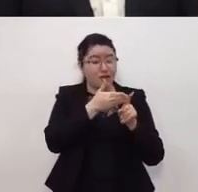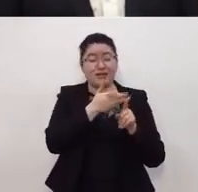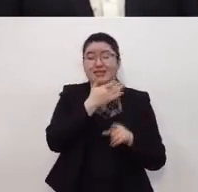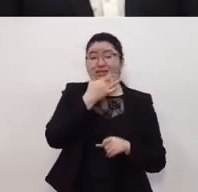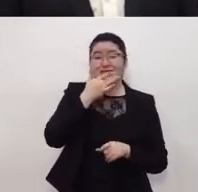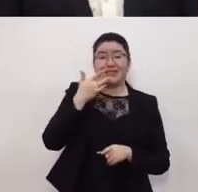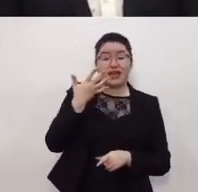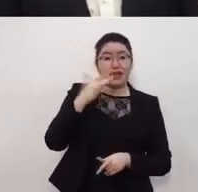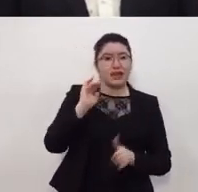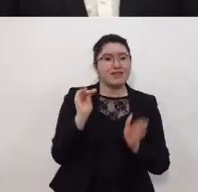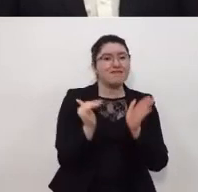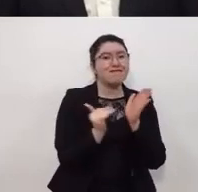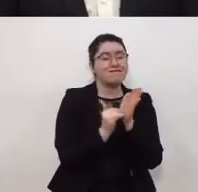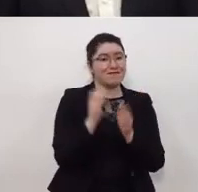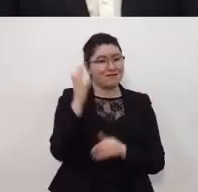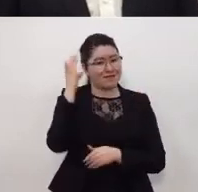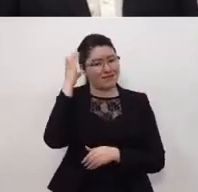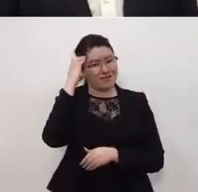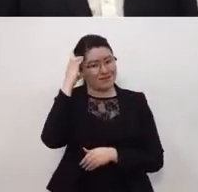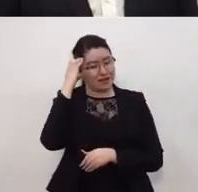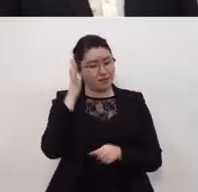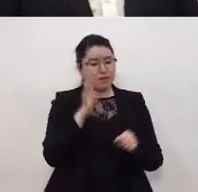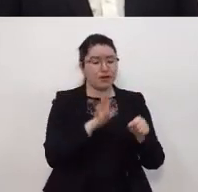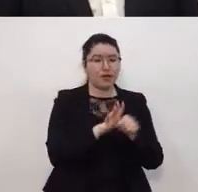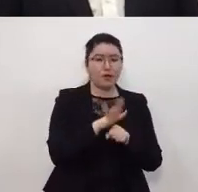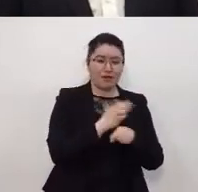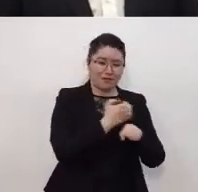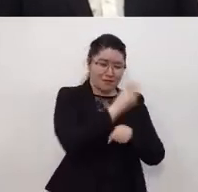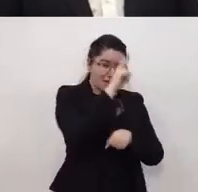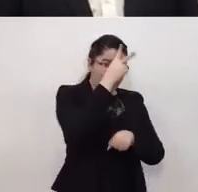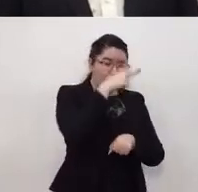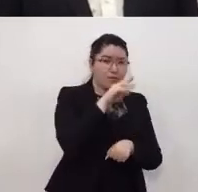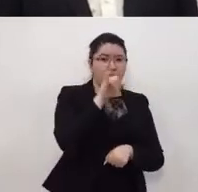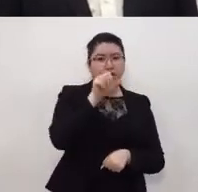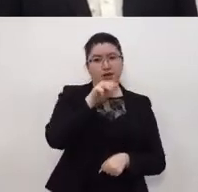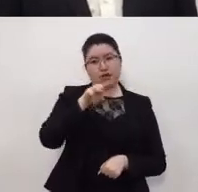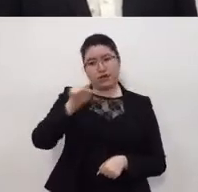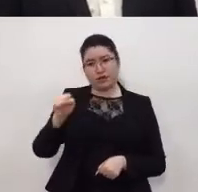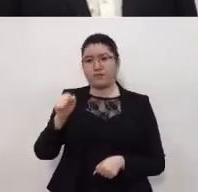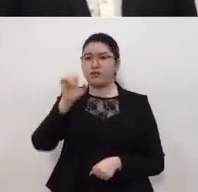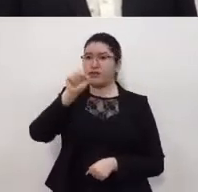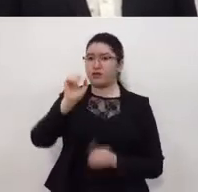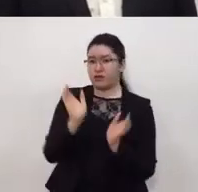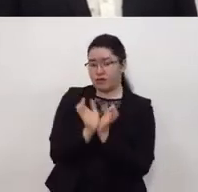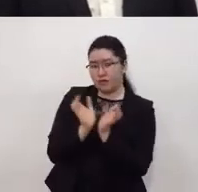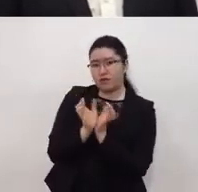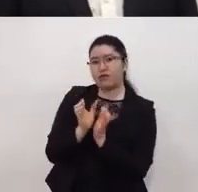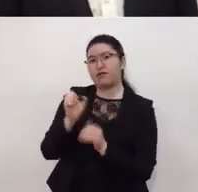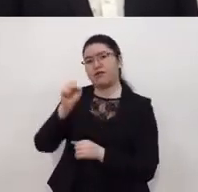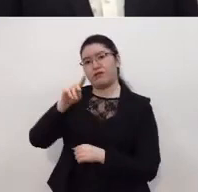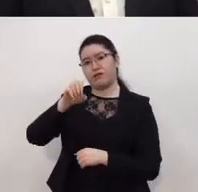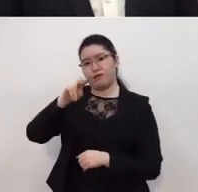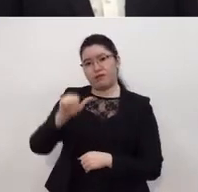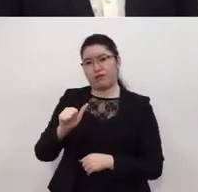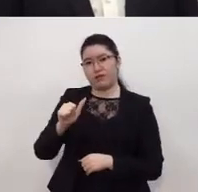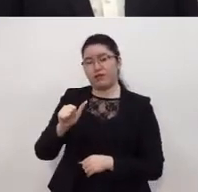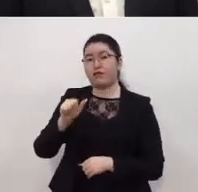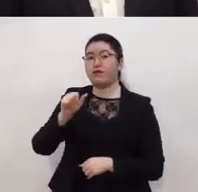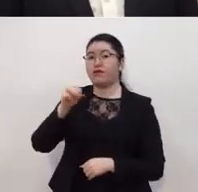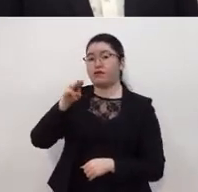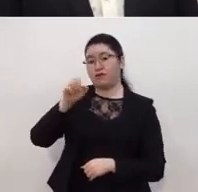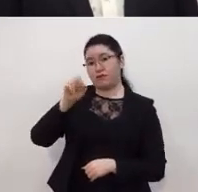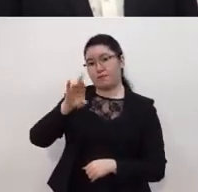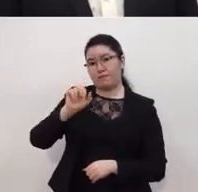mil camas de hospital junto con el estado de méxico el iste el ims la sedena la semar la secretaría de salud